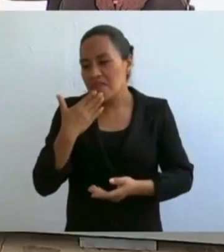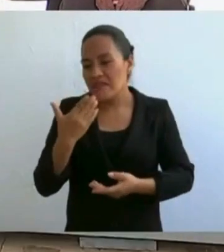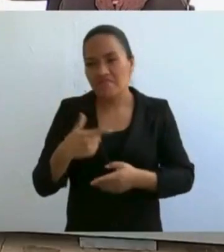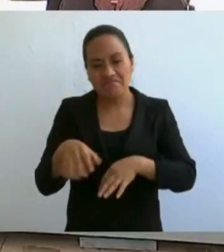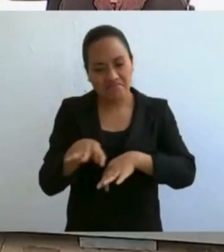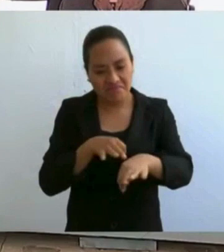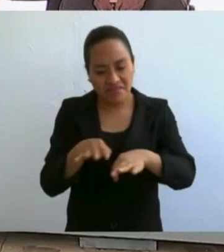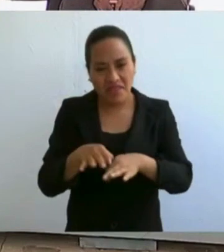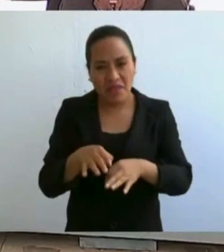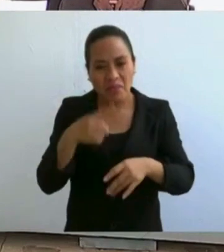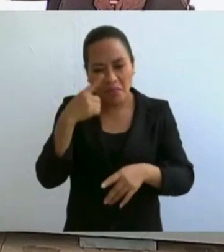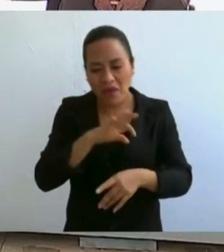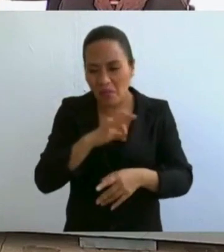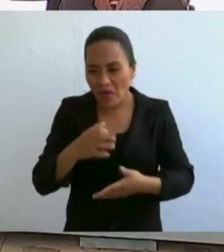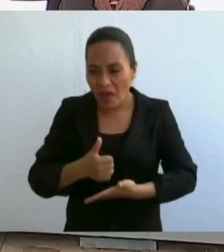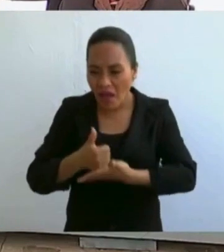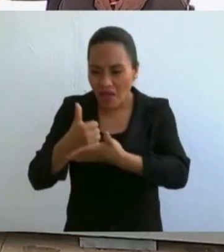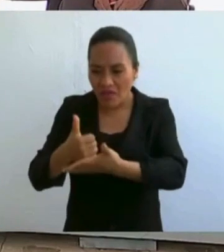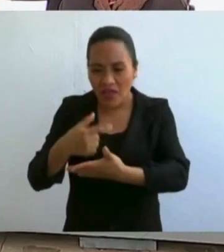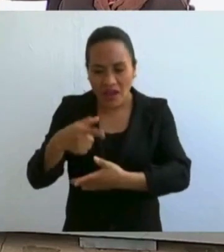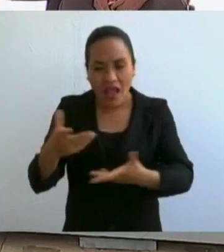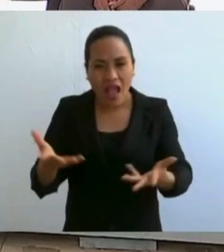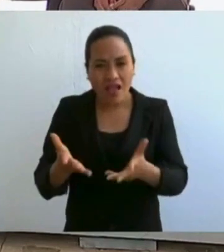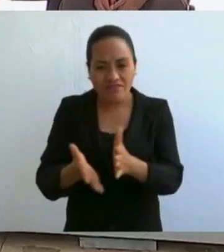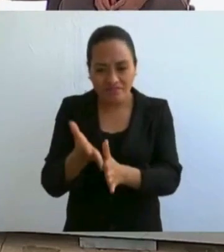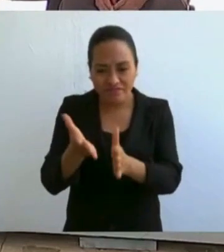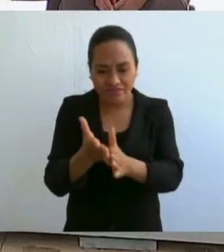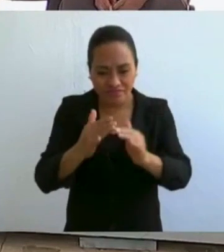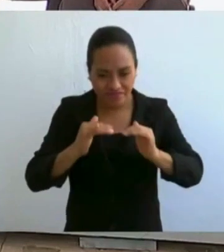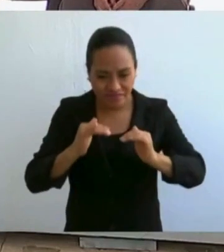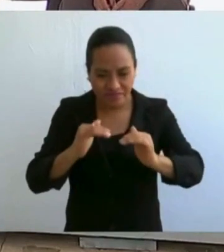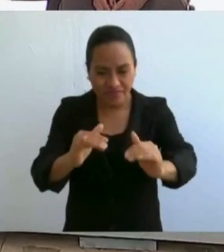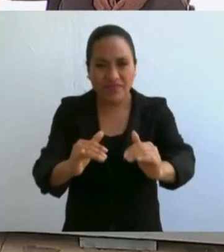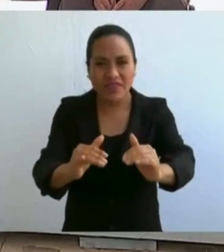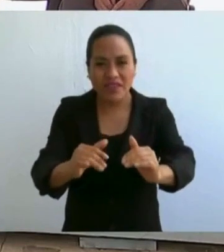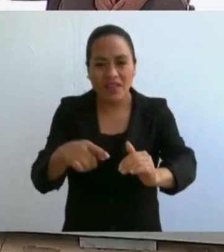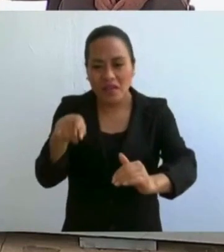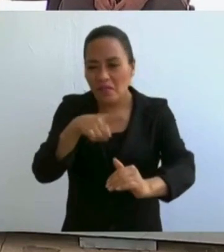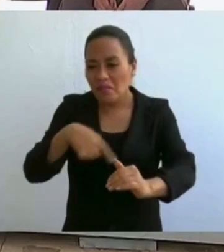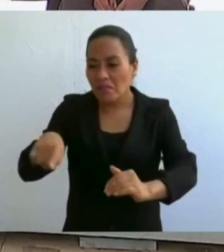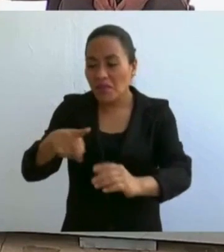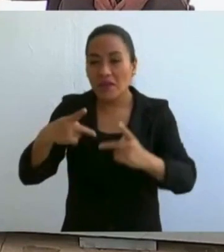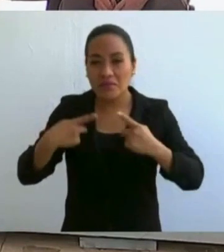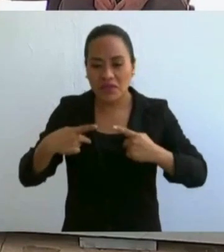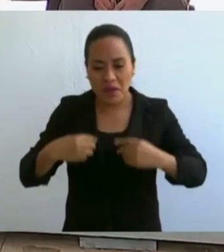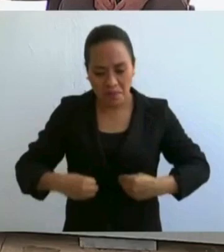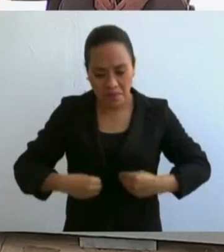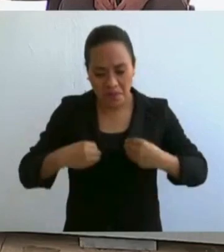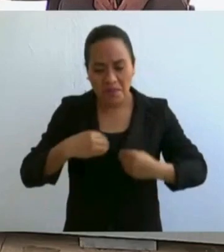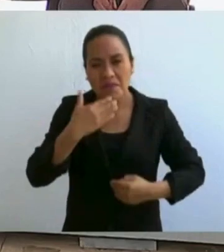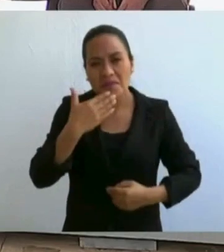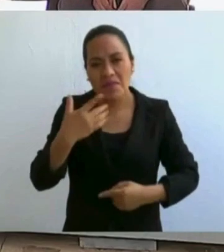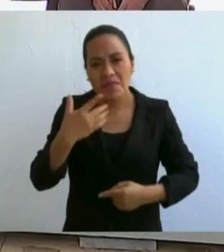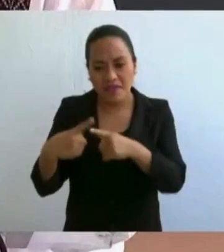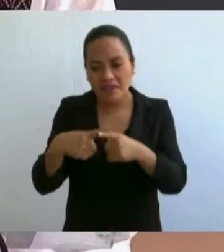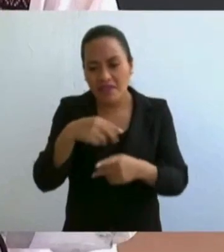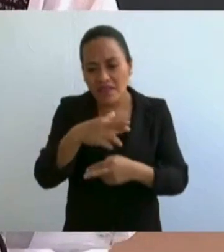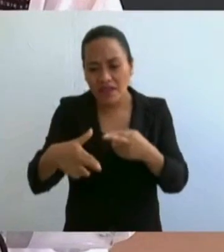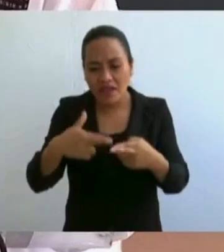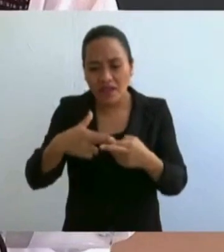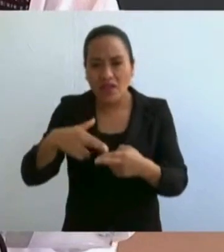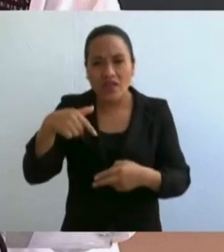en la realización de estos caminos, que posibilitan nuevas condiciones de bienestar para las diferentes regiones de Oaxaca.